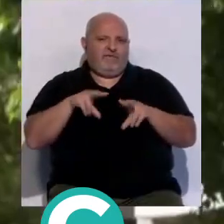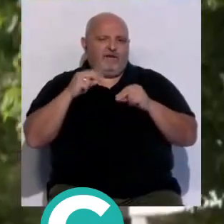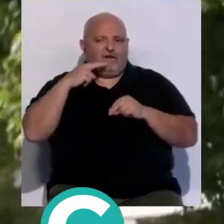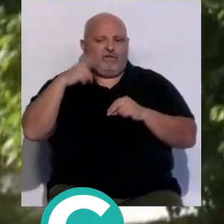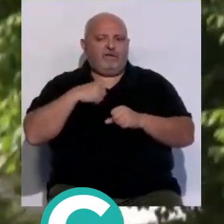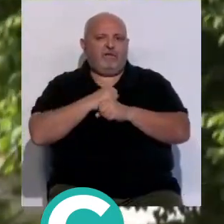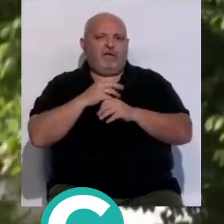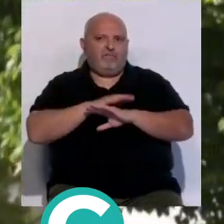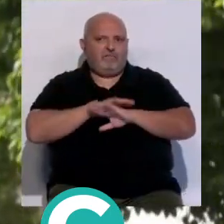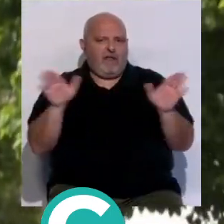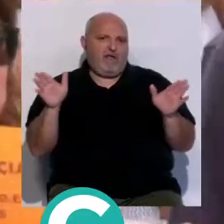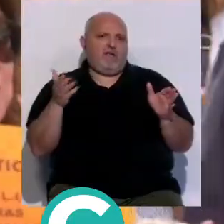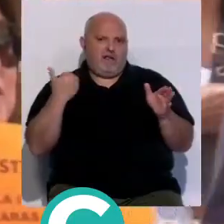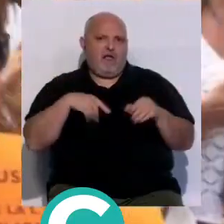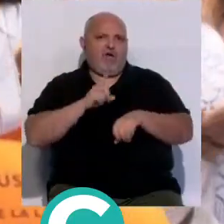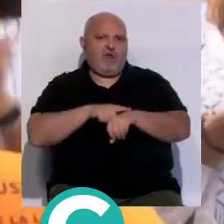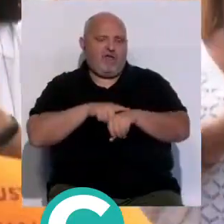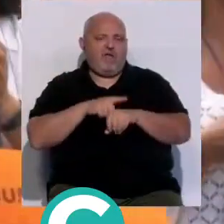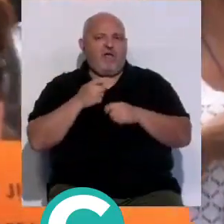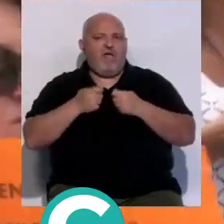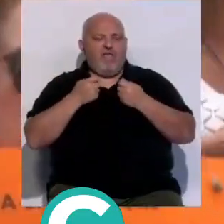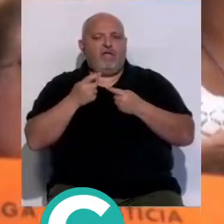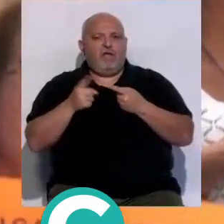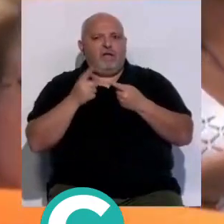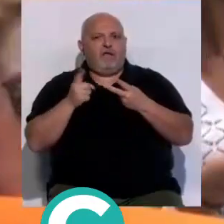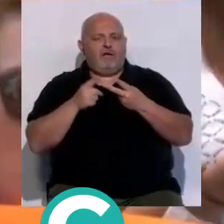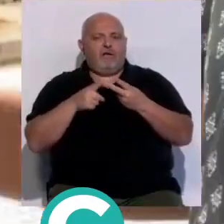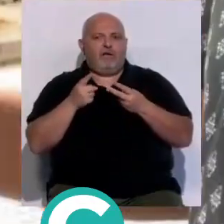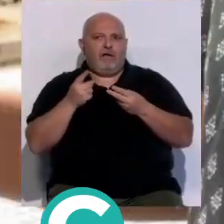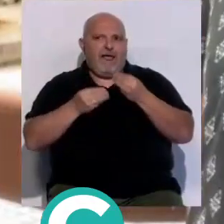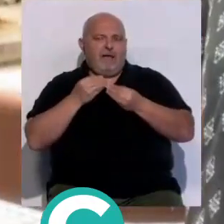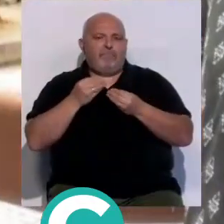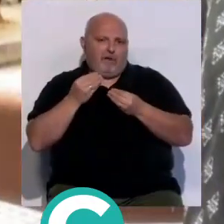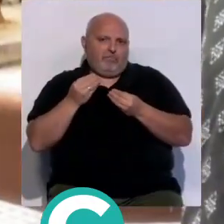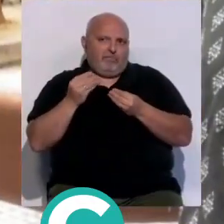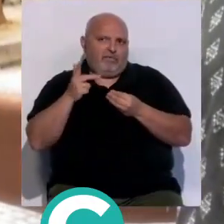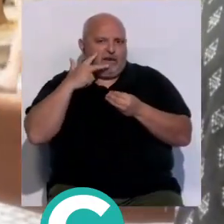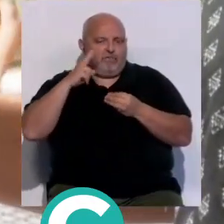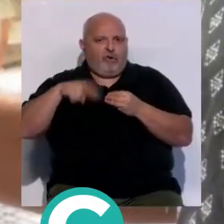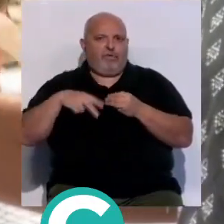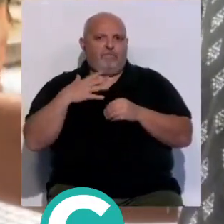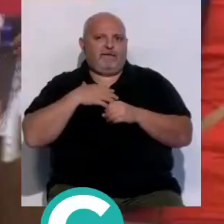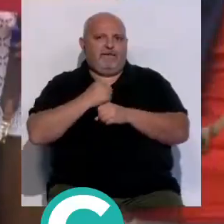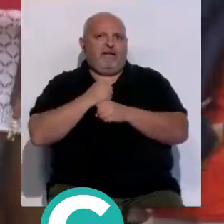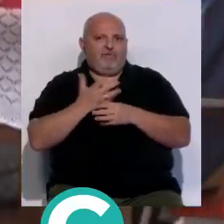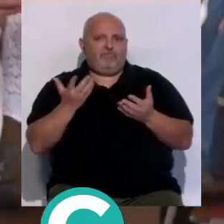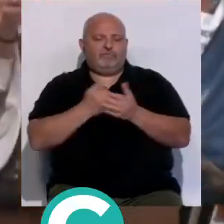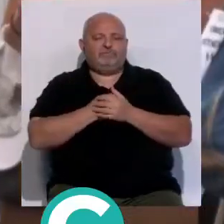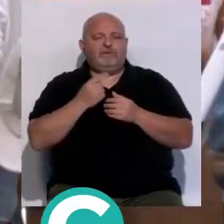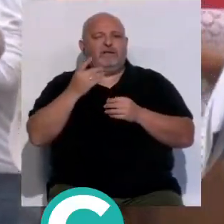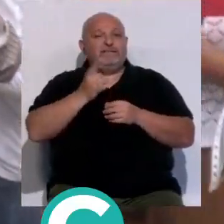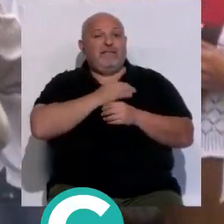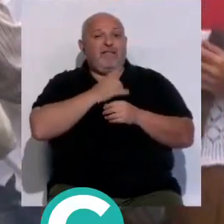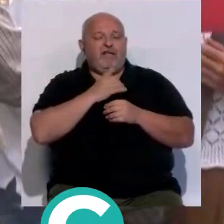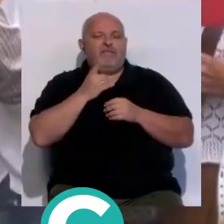reconozca que digamos venga Obama da la potestad de hacer apuasta algo pero que se nos reconozca los sindicatos